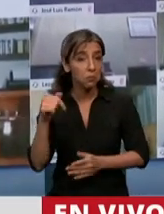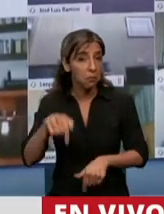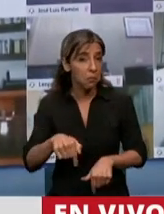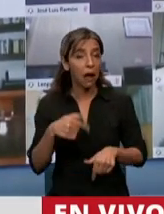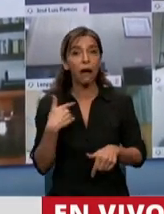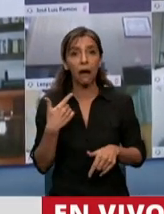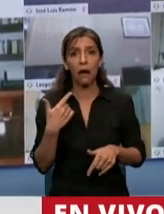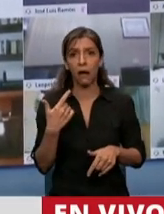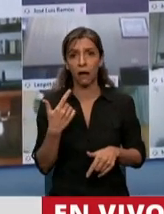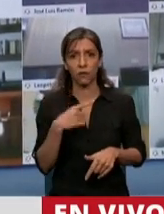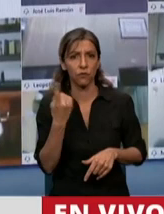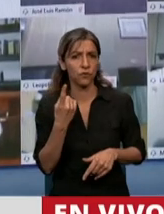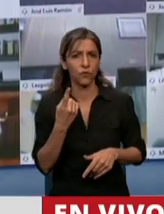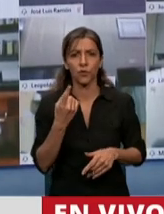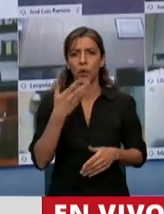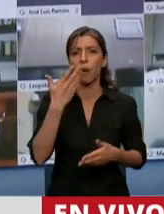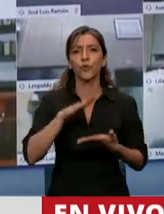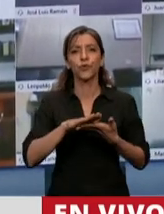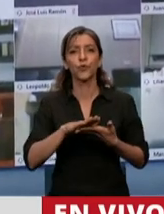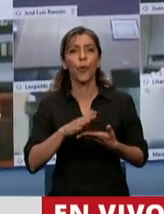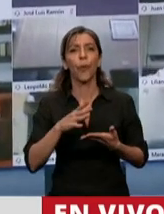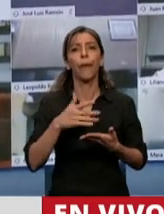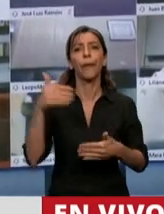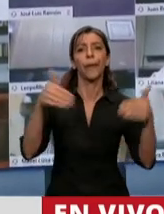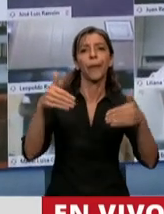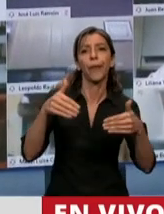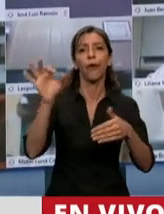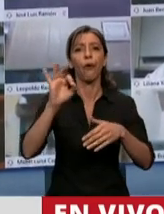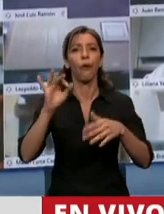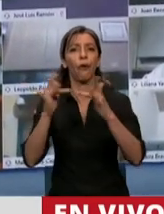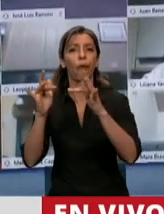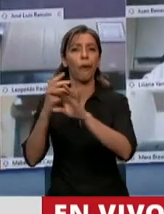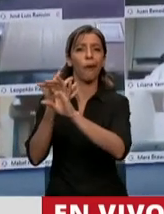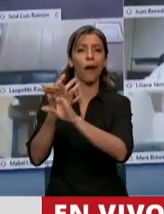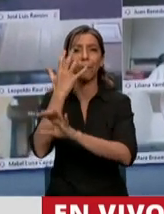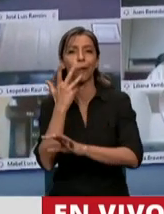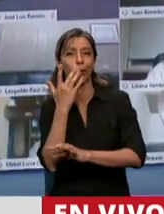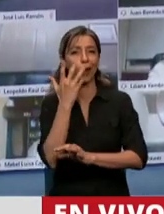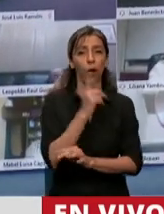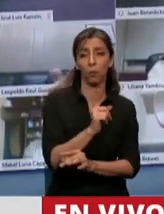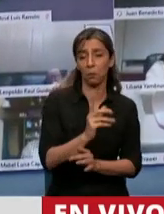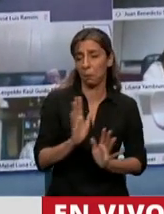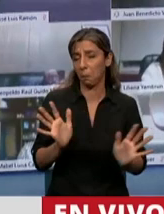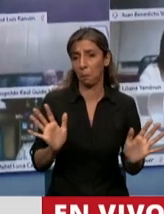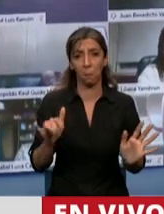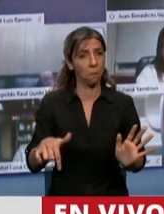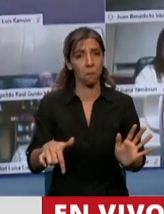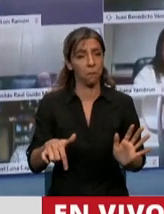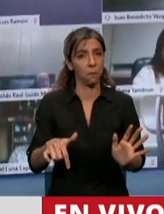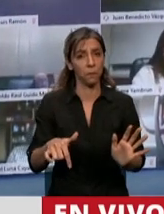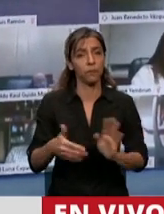gusta las sesiones presenciales o virtuales. Hemos venido hasta acá ascensionando de esa manera,